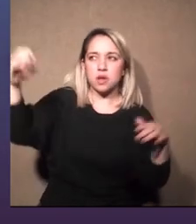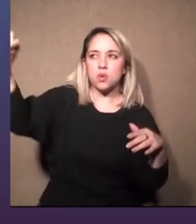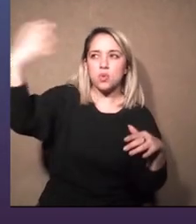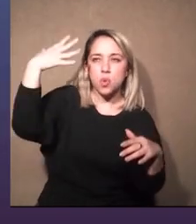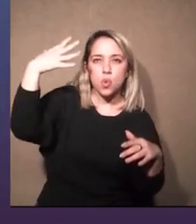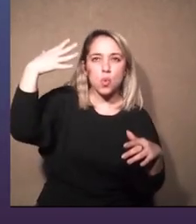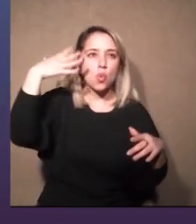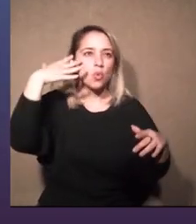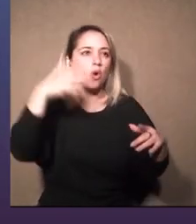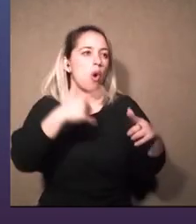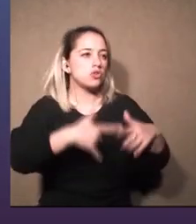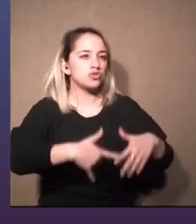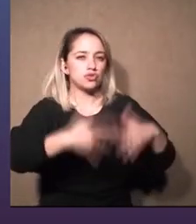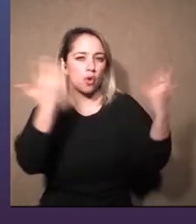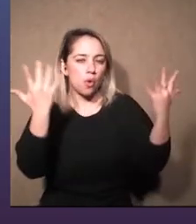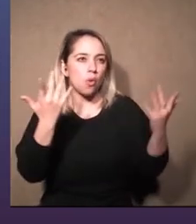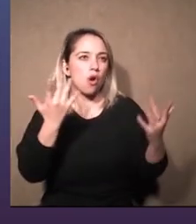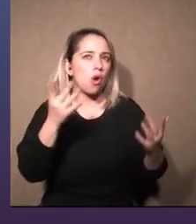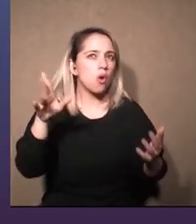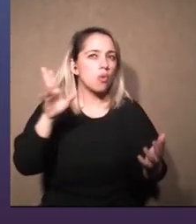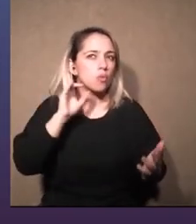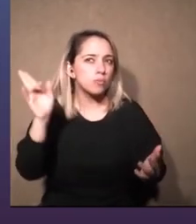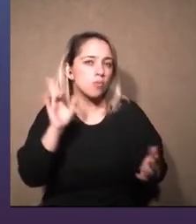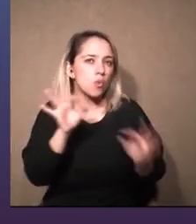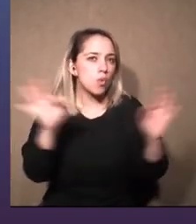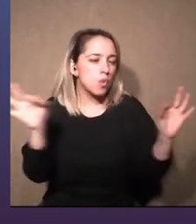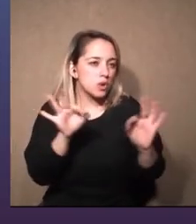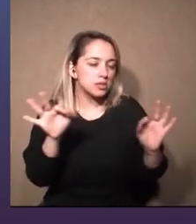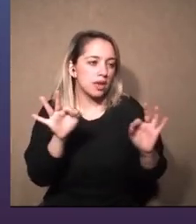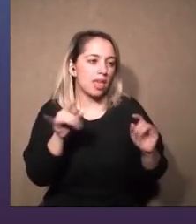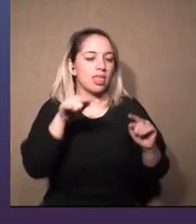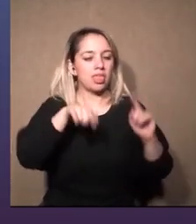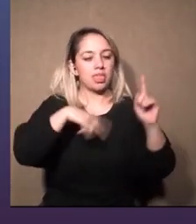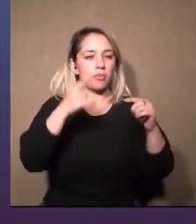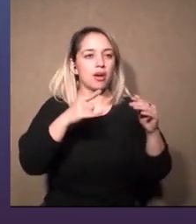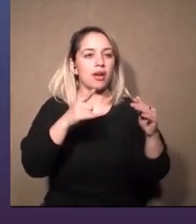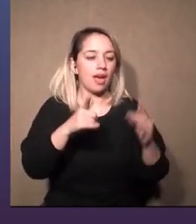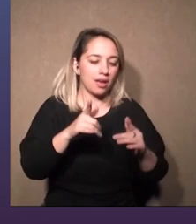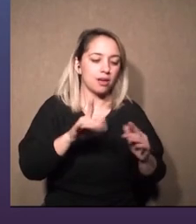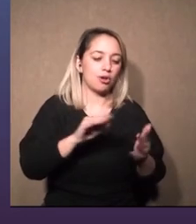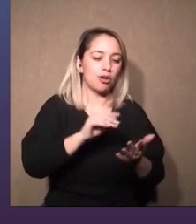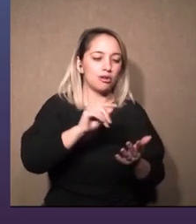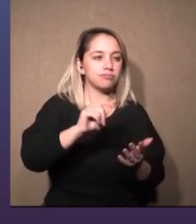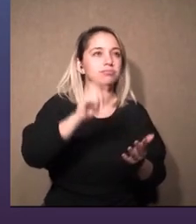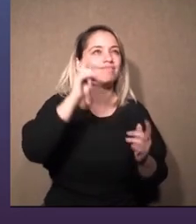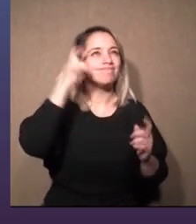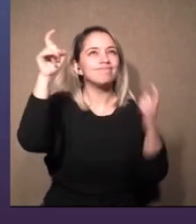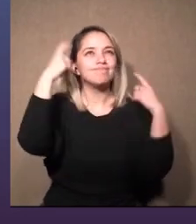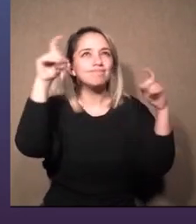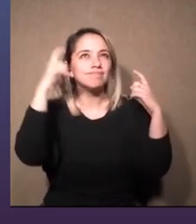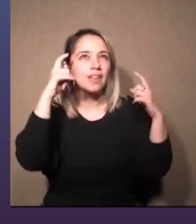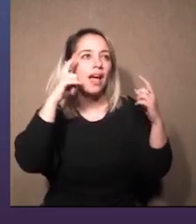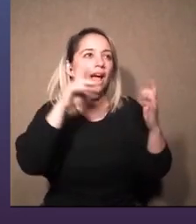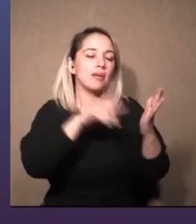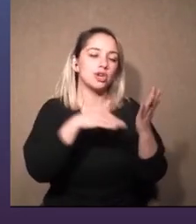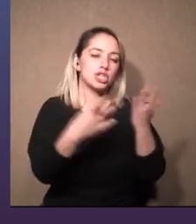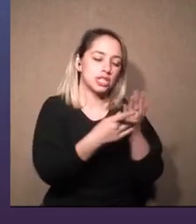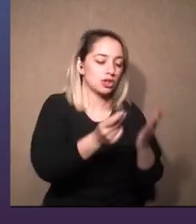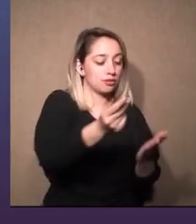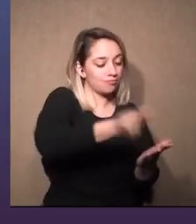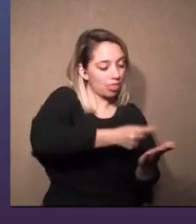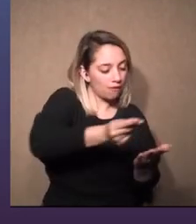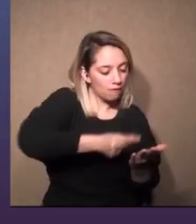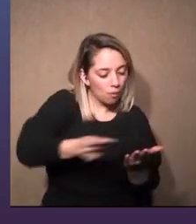una luz un concierto un cómo va a sonar y después lo traducen a papeles que son los proyectos en sí